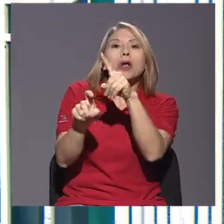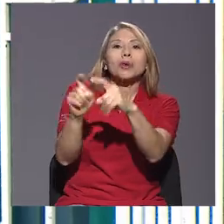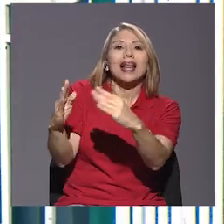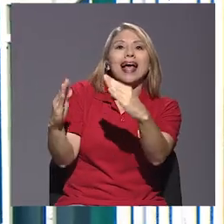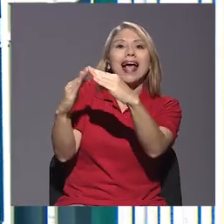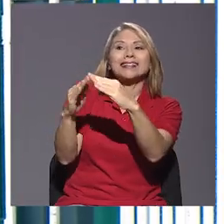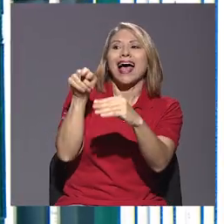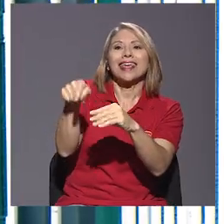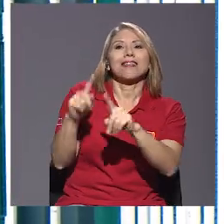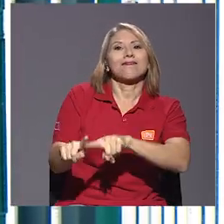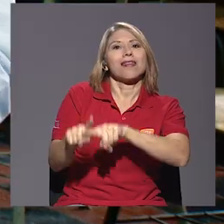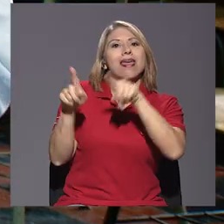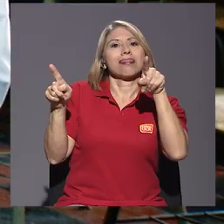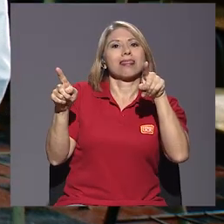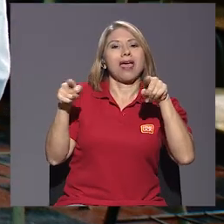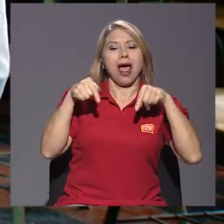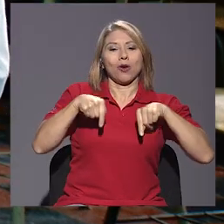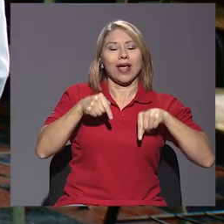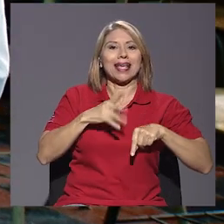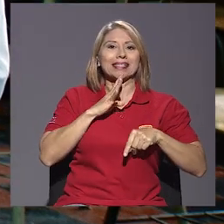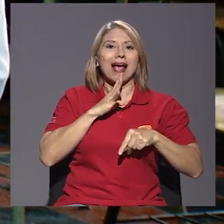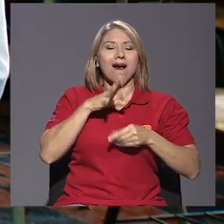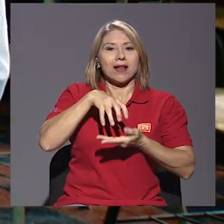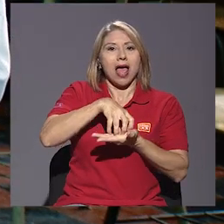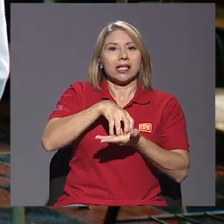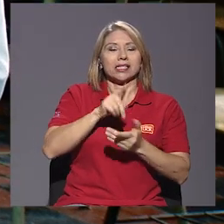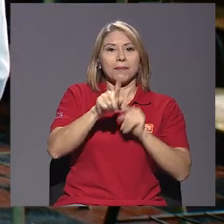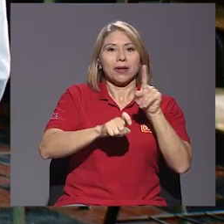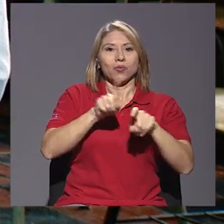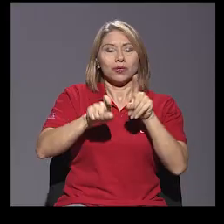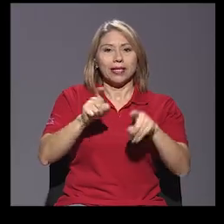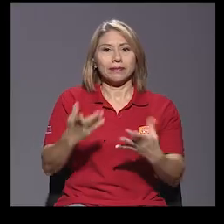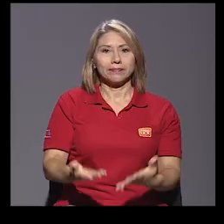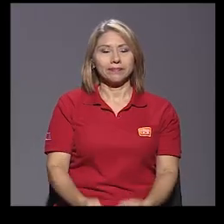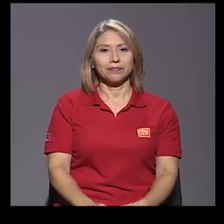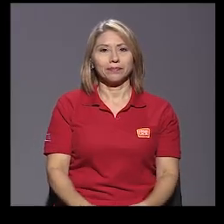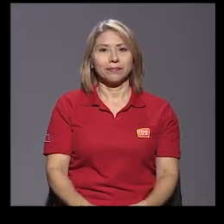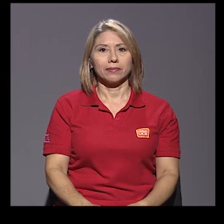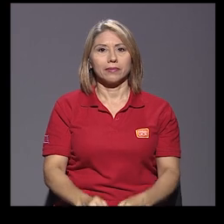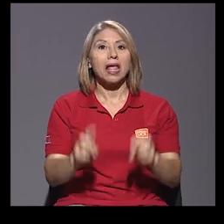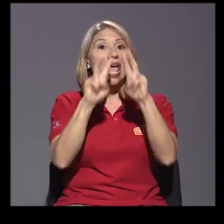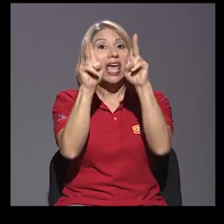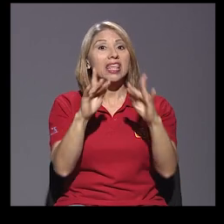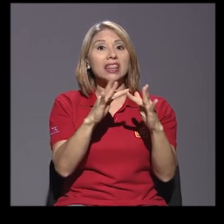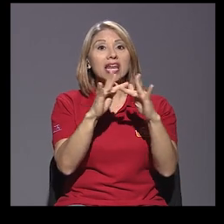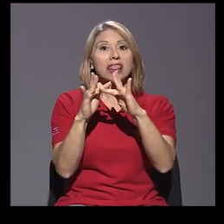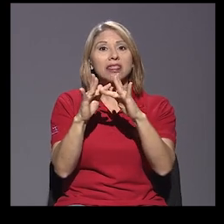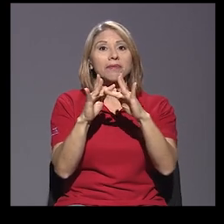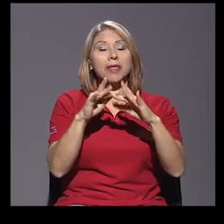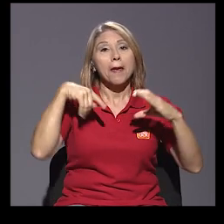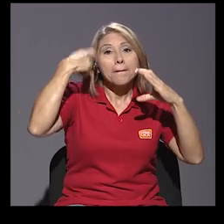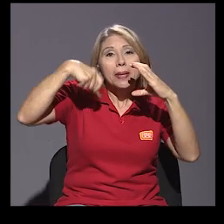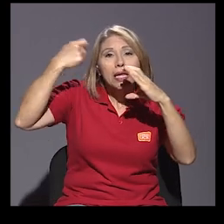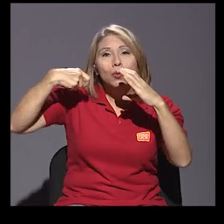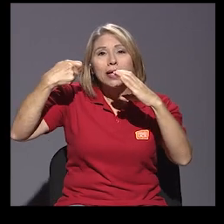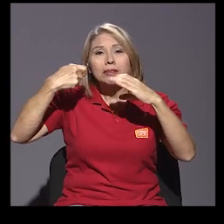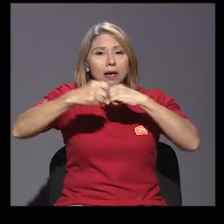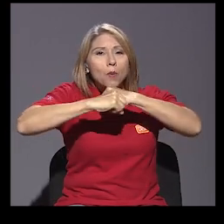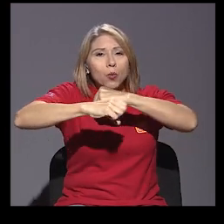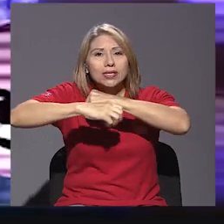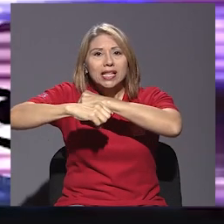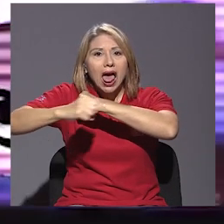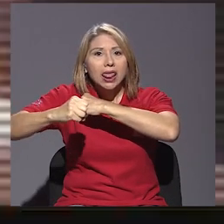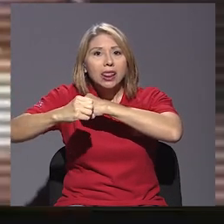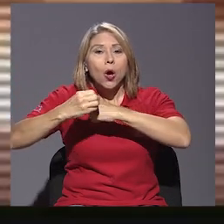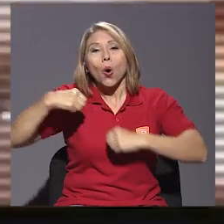sea diferente a lo que aquí se cuestione o se pregunte. En internet, en las películas, en la